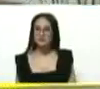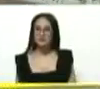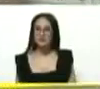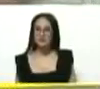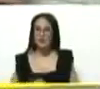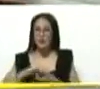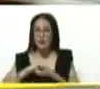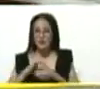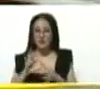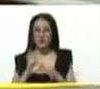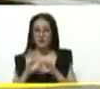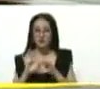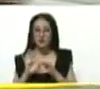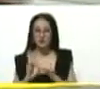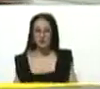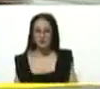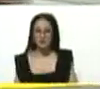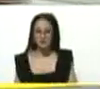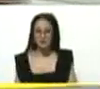firmemente.